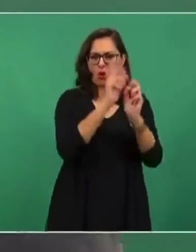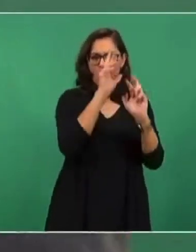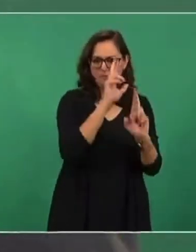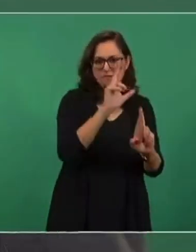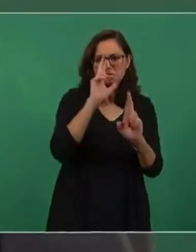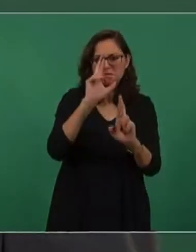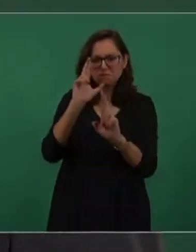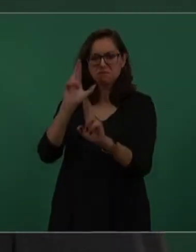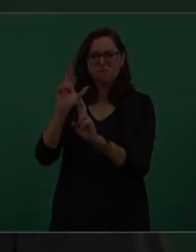se puede.